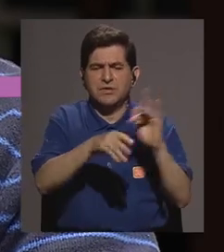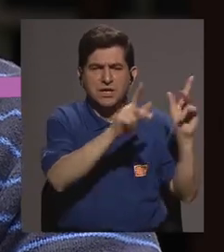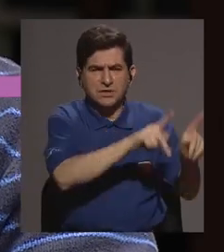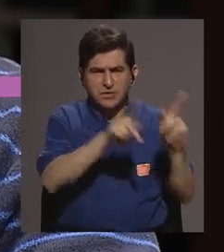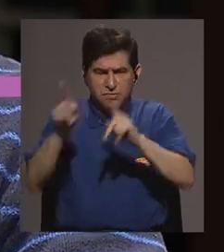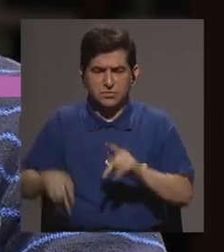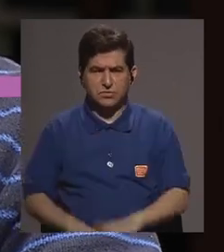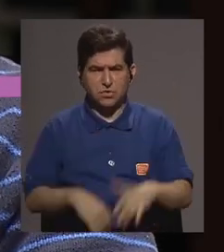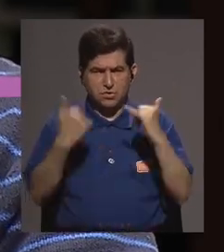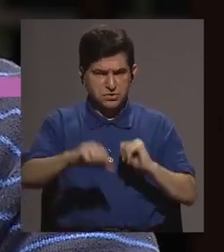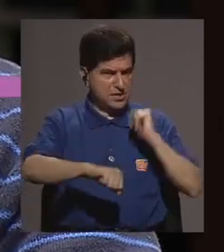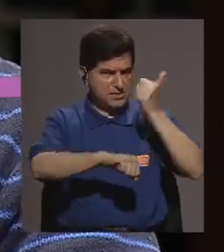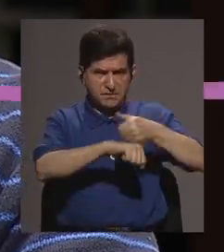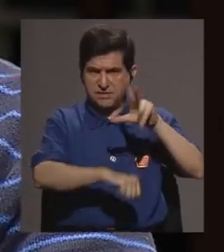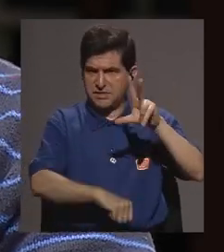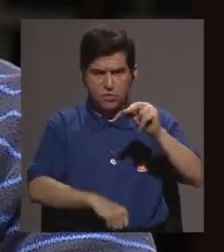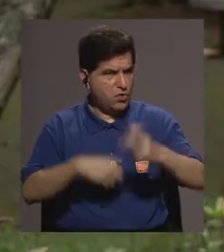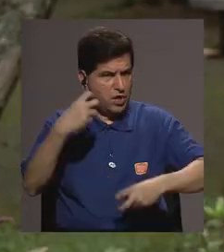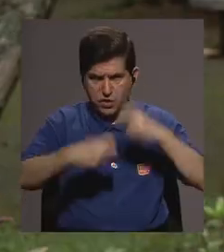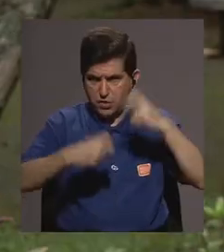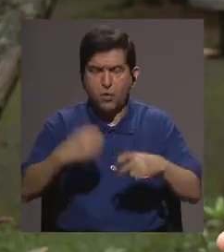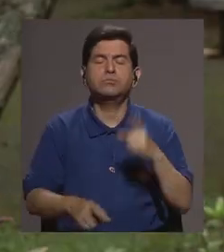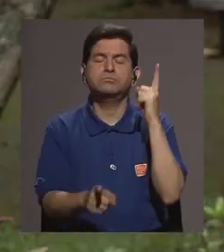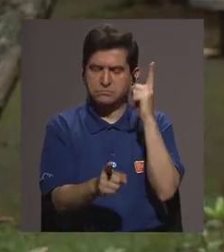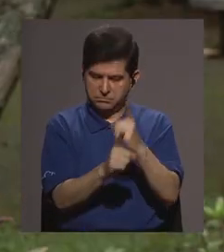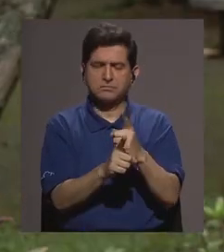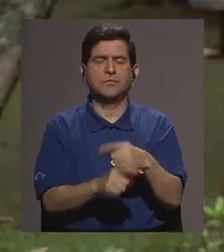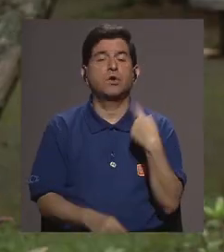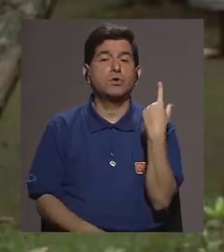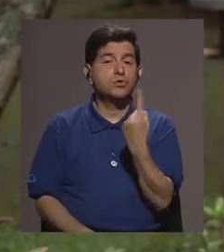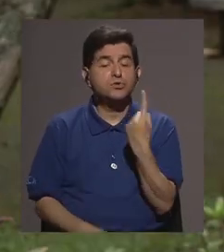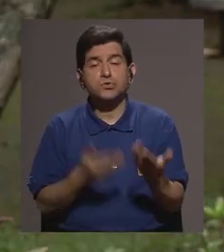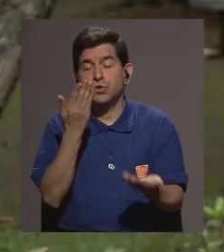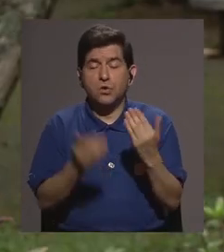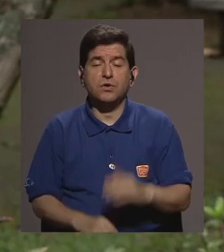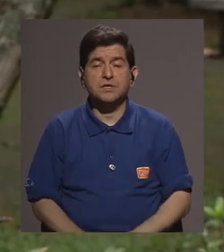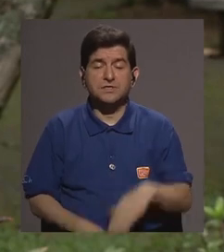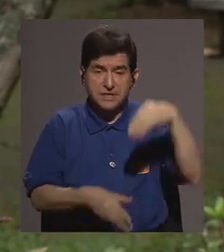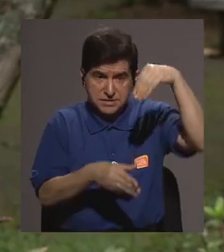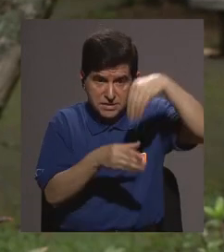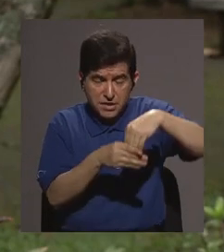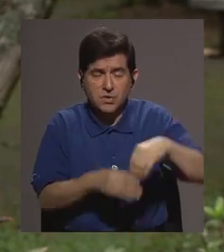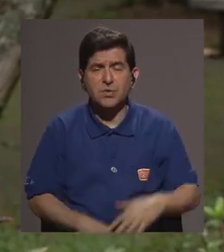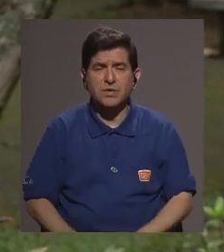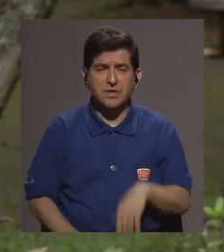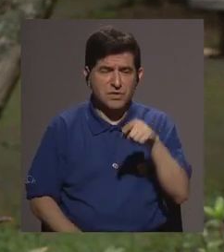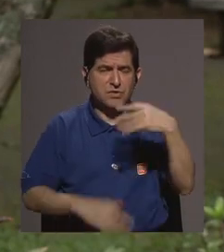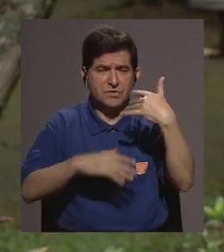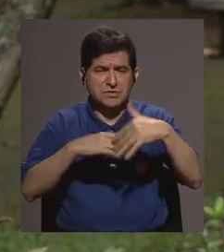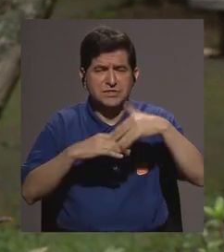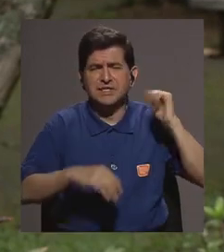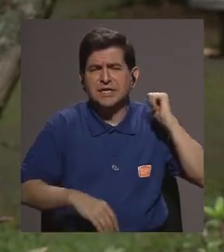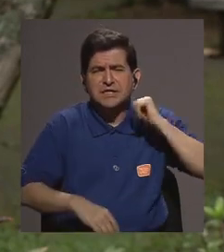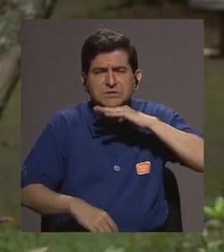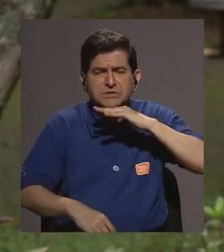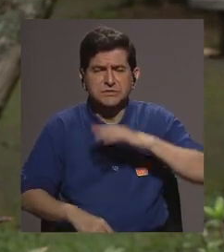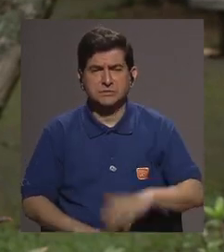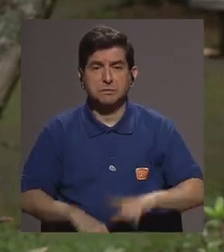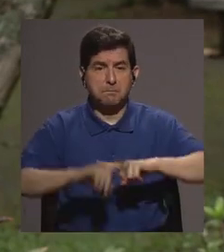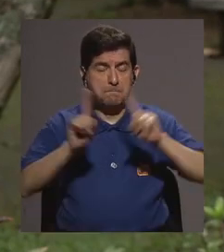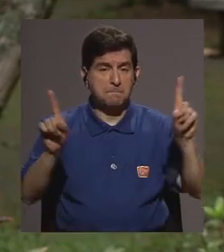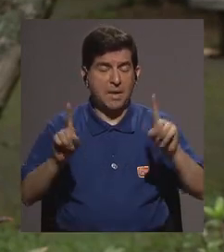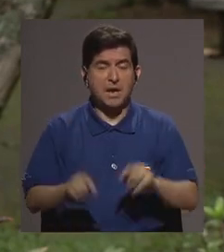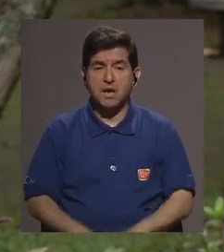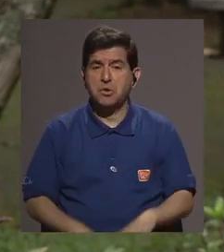persona todo eso está claramente definido? Que no hay problemas No hay problemas Excepto que haya un tema de contagio de sangre por decirlo de alguna manera pero